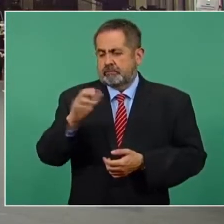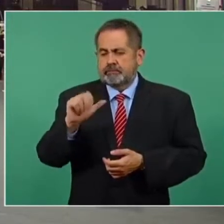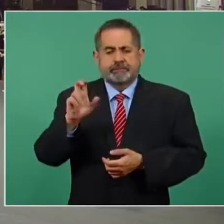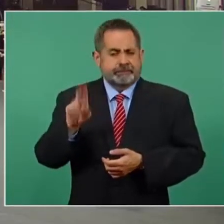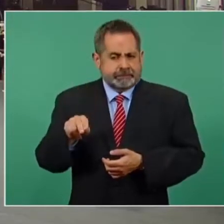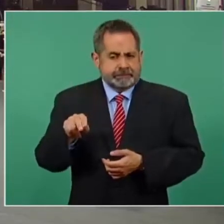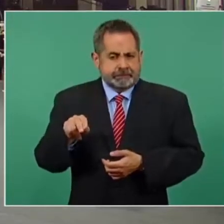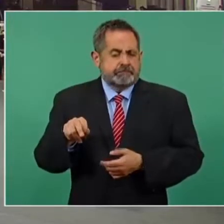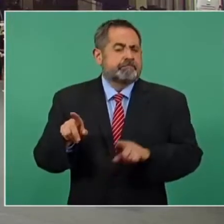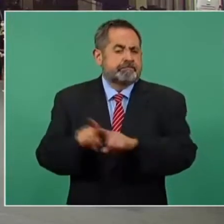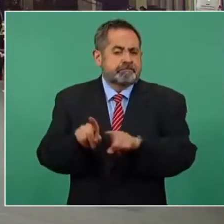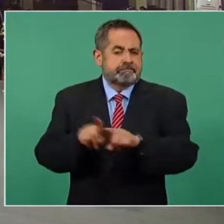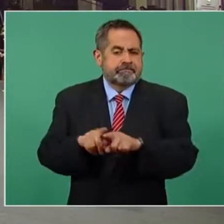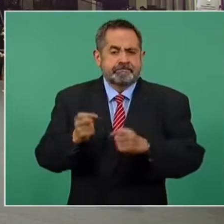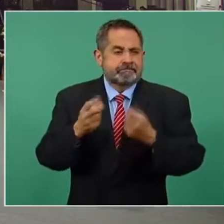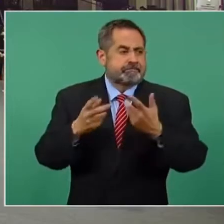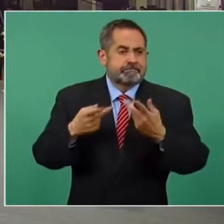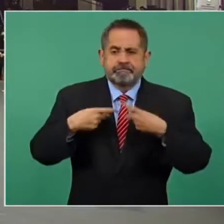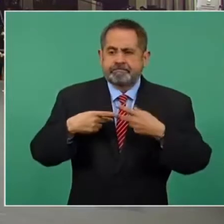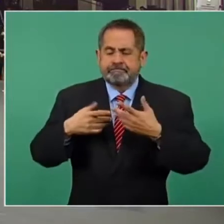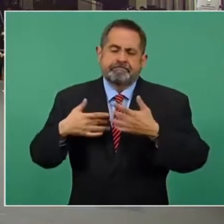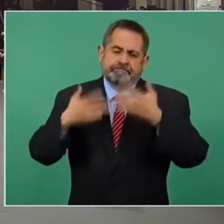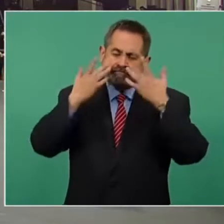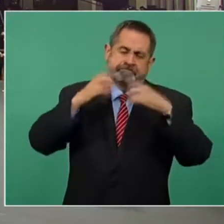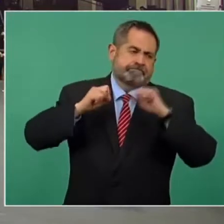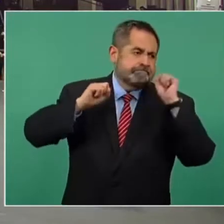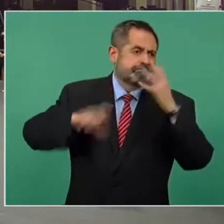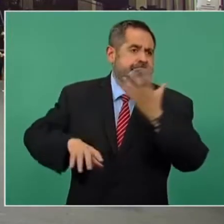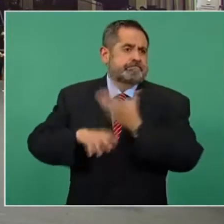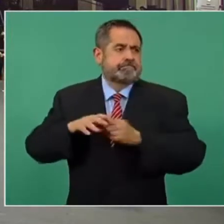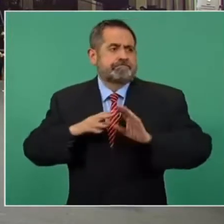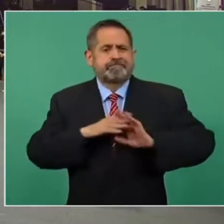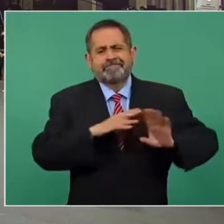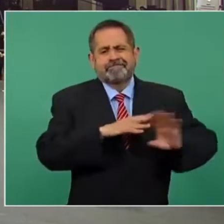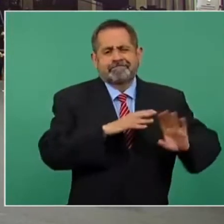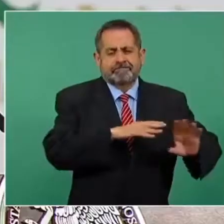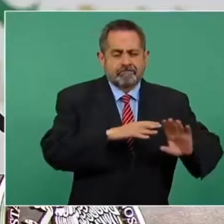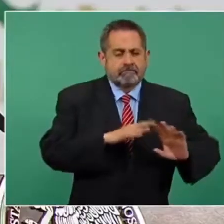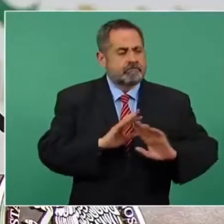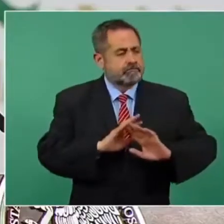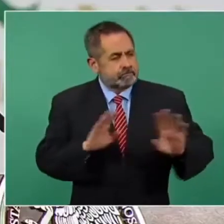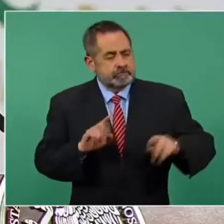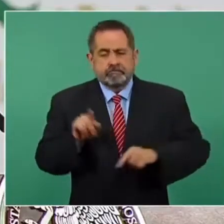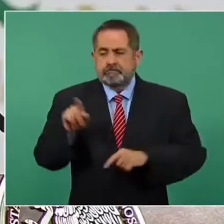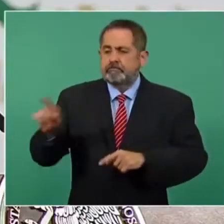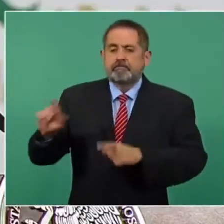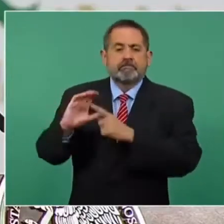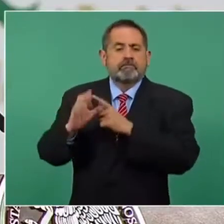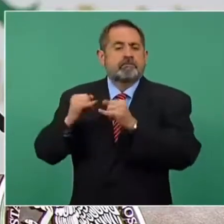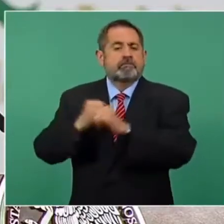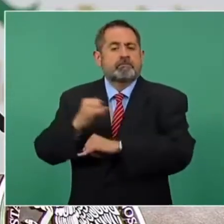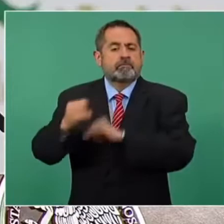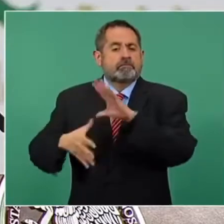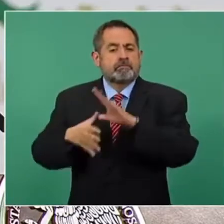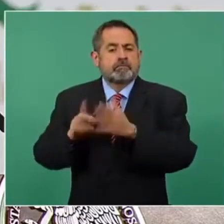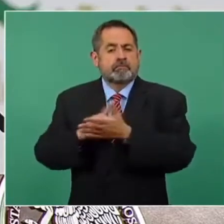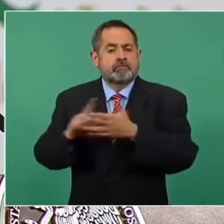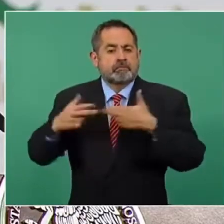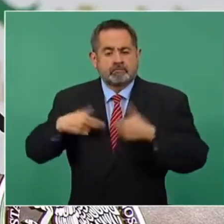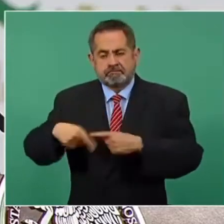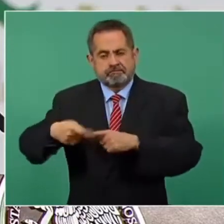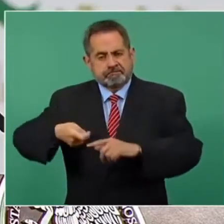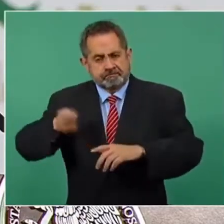problema de desplazamiento forzado. Ahí también hay una medida cautelar de la Comisión Interamericana de Derechos Humanos, que está ya en la fase de